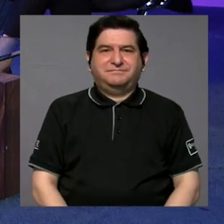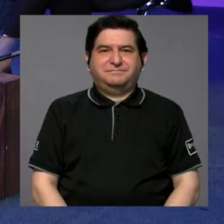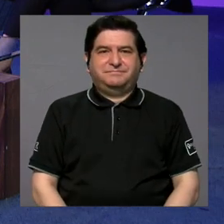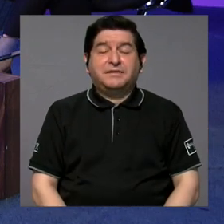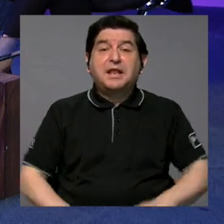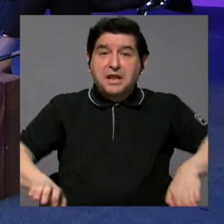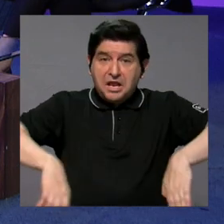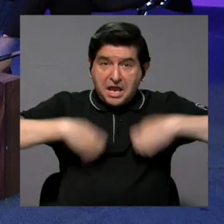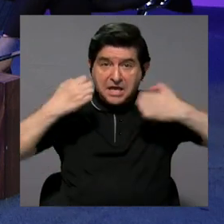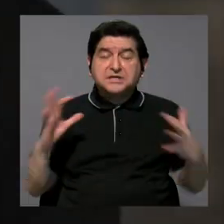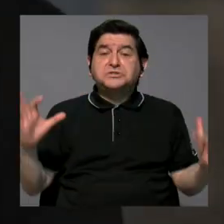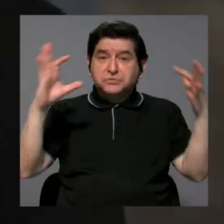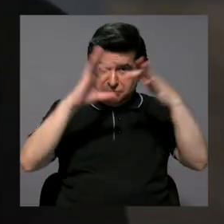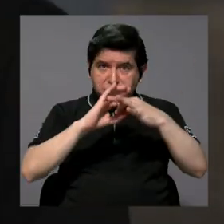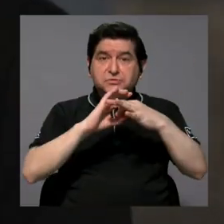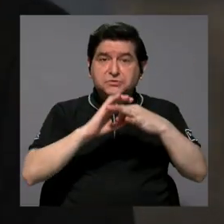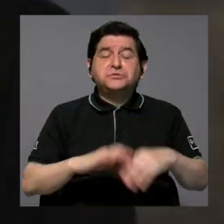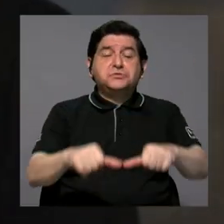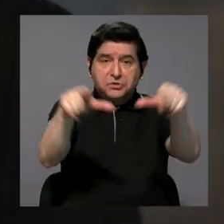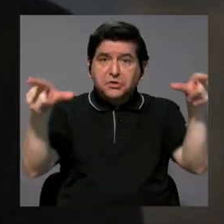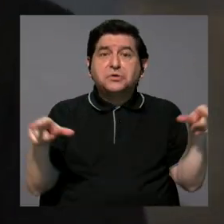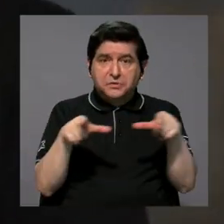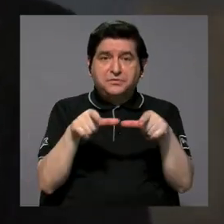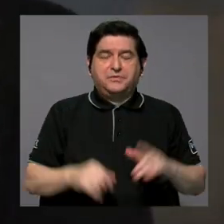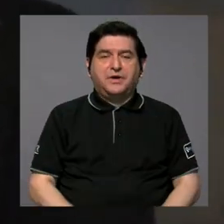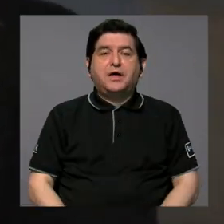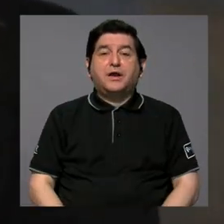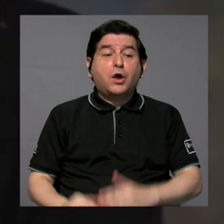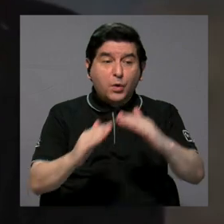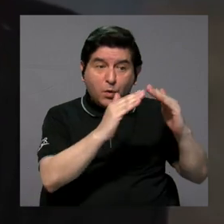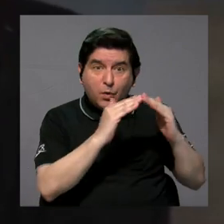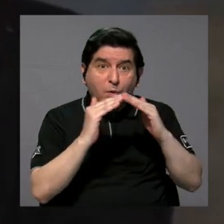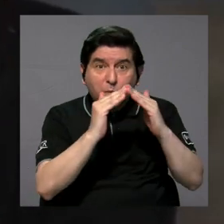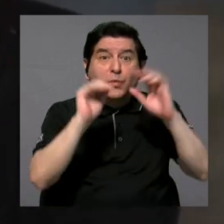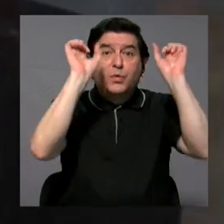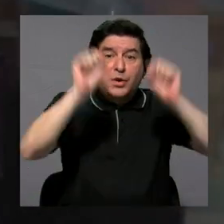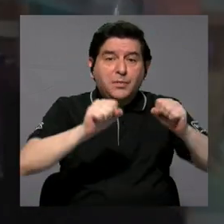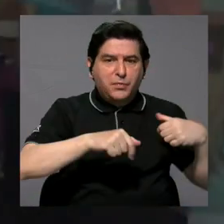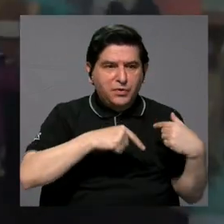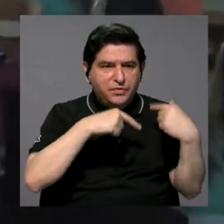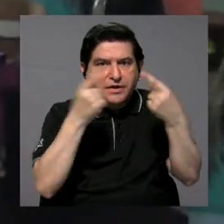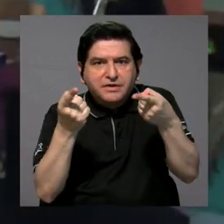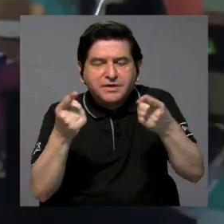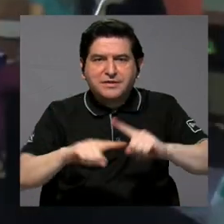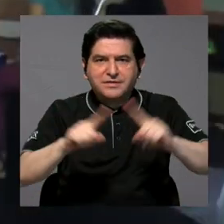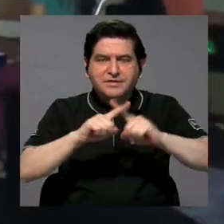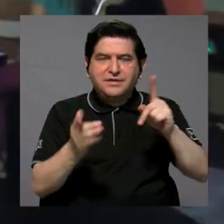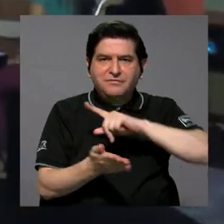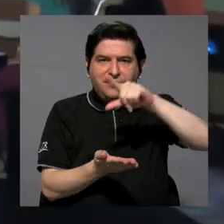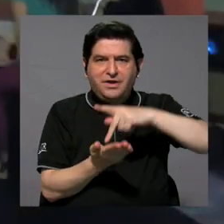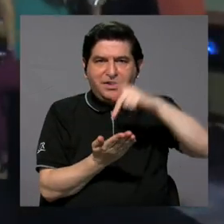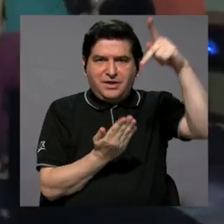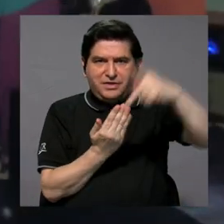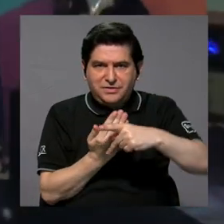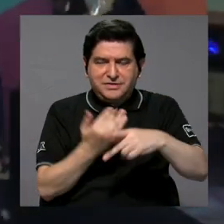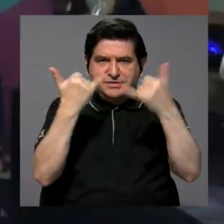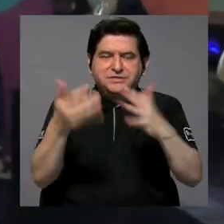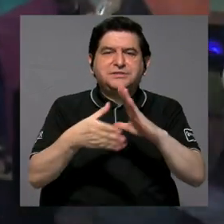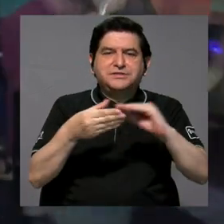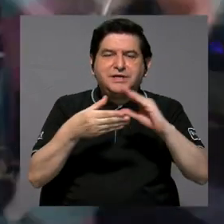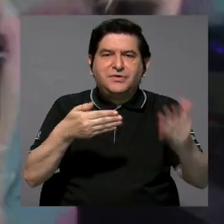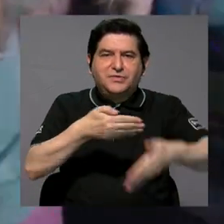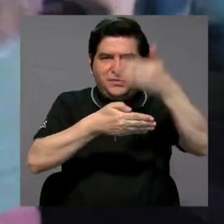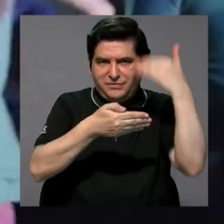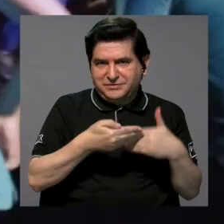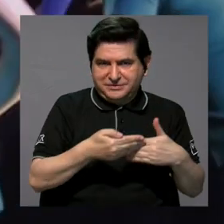existe una articulación local, comunitaria, para poder llegar con estos diversos programas que hemos estado comentando